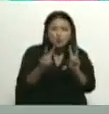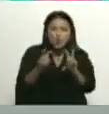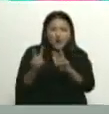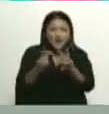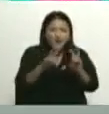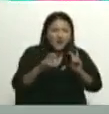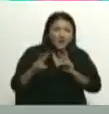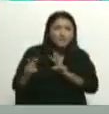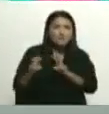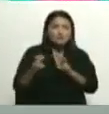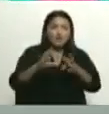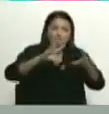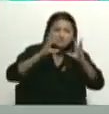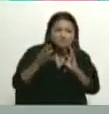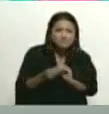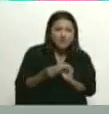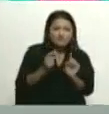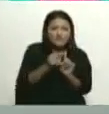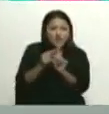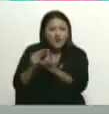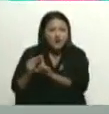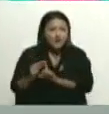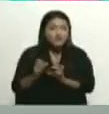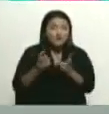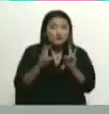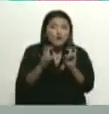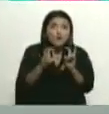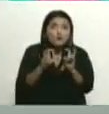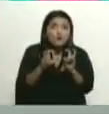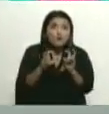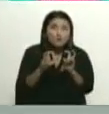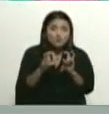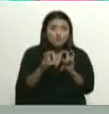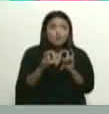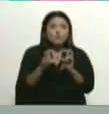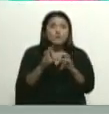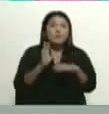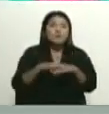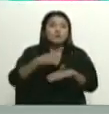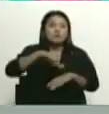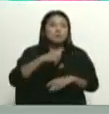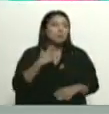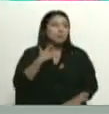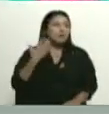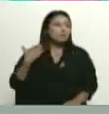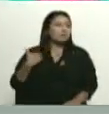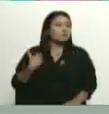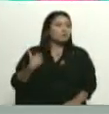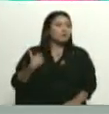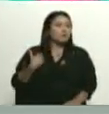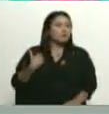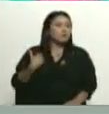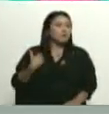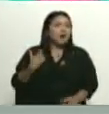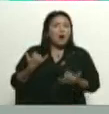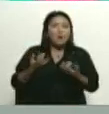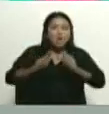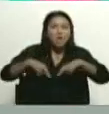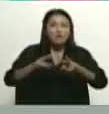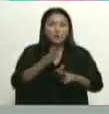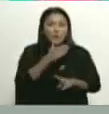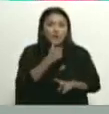narrativa, al lenguaje. Nos quedamos rezagados. Rezagados. Trabajadores,